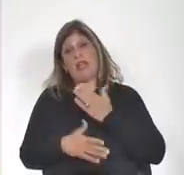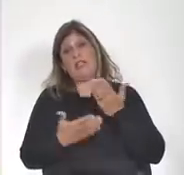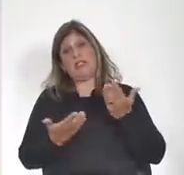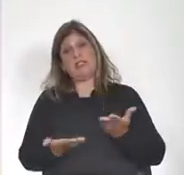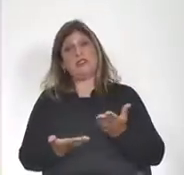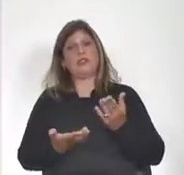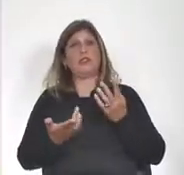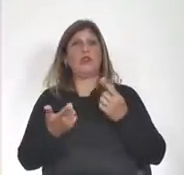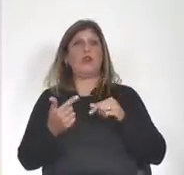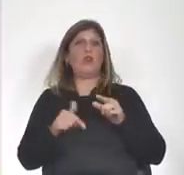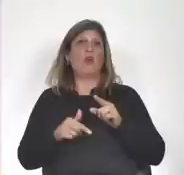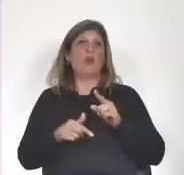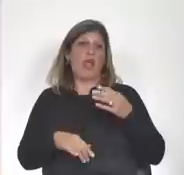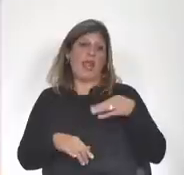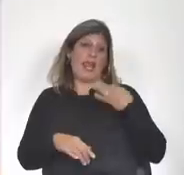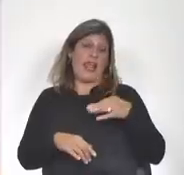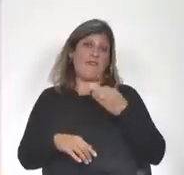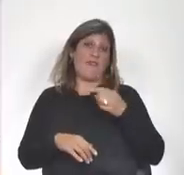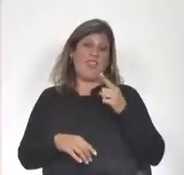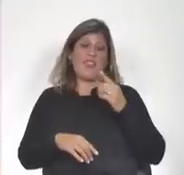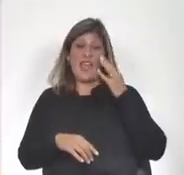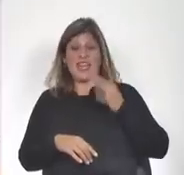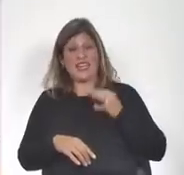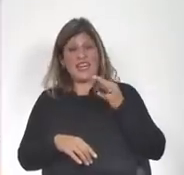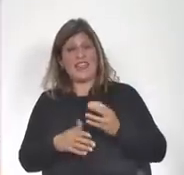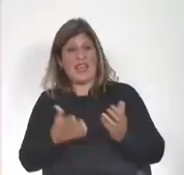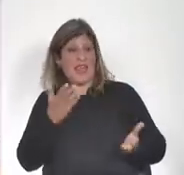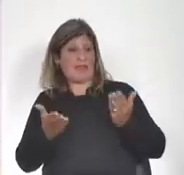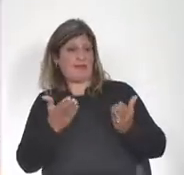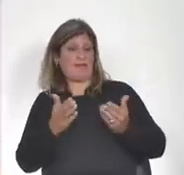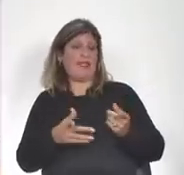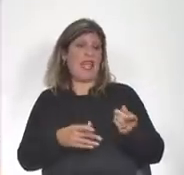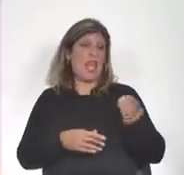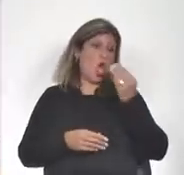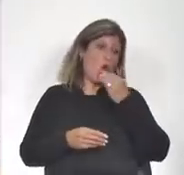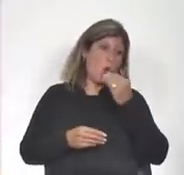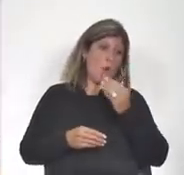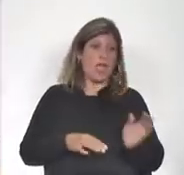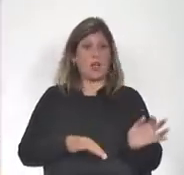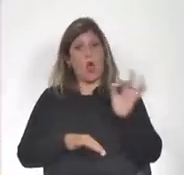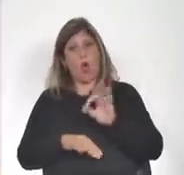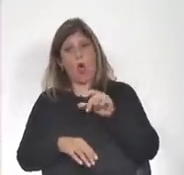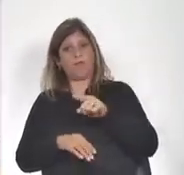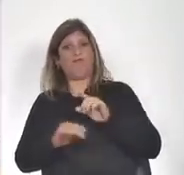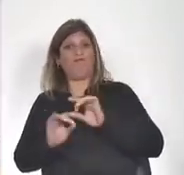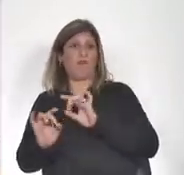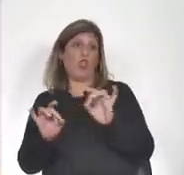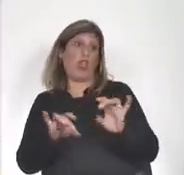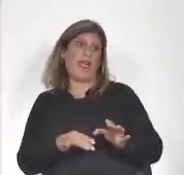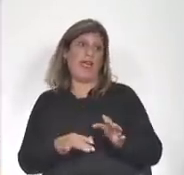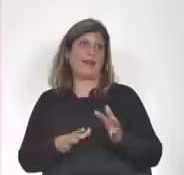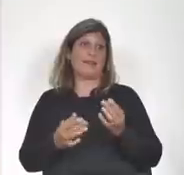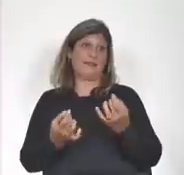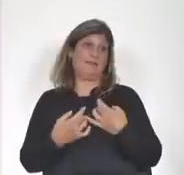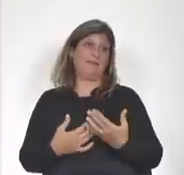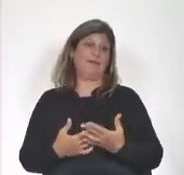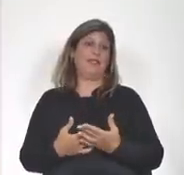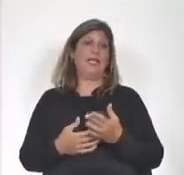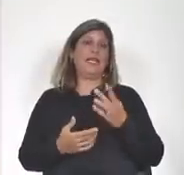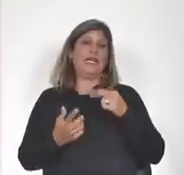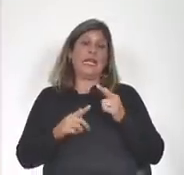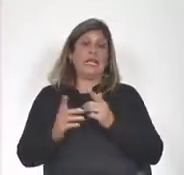muy vívidamente en la vida y en la realidad de muchas personas entre comer y contagiarse y nos parece un dilema